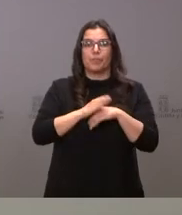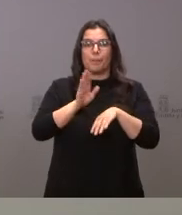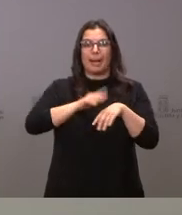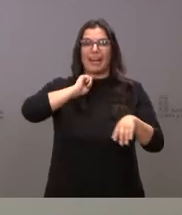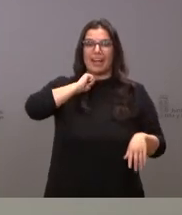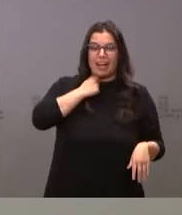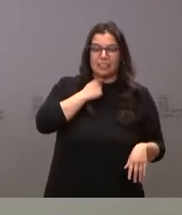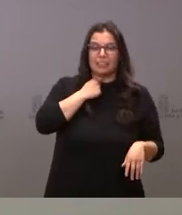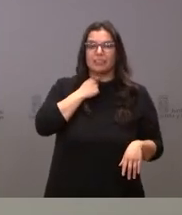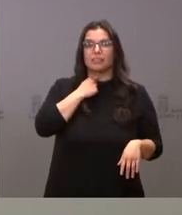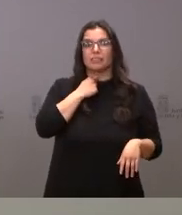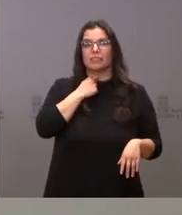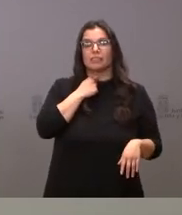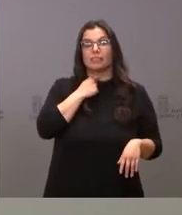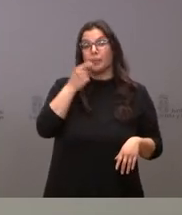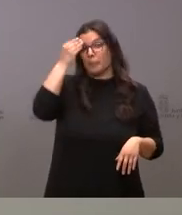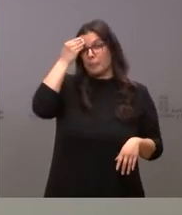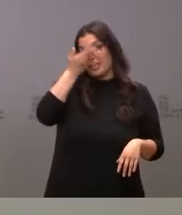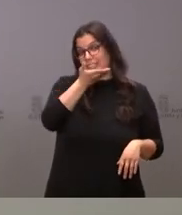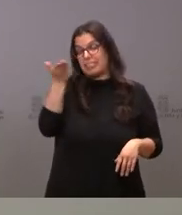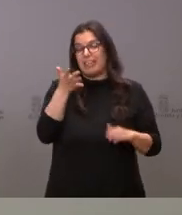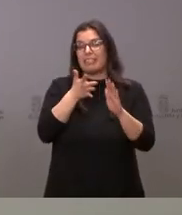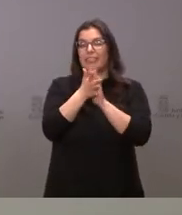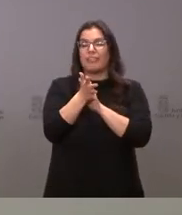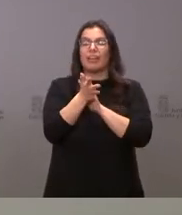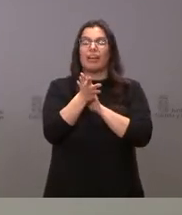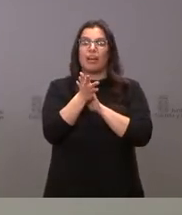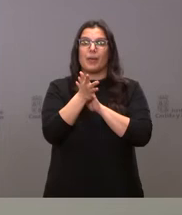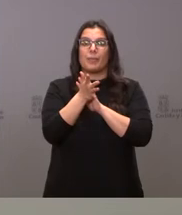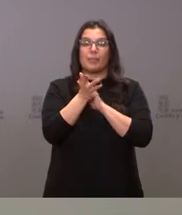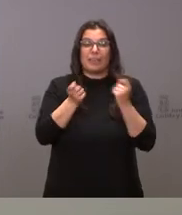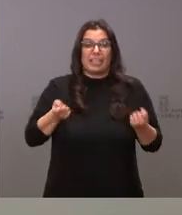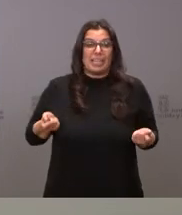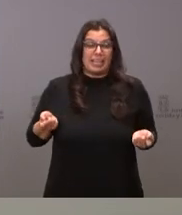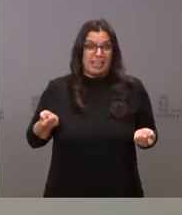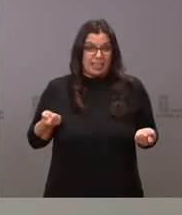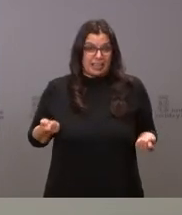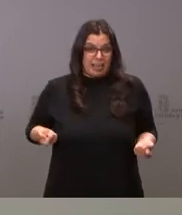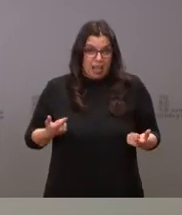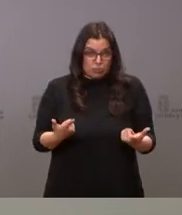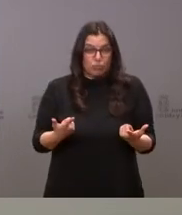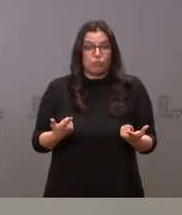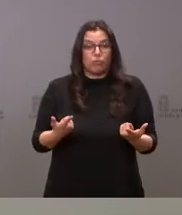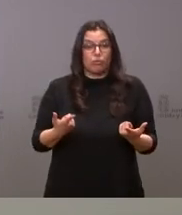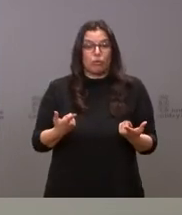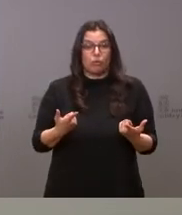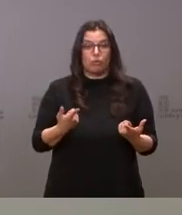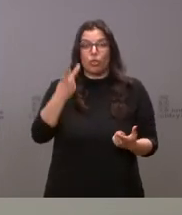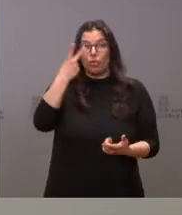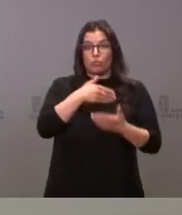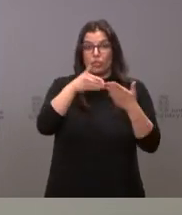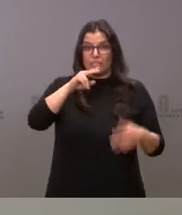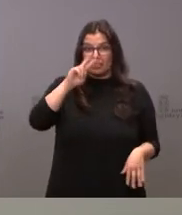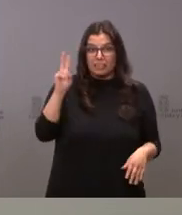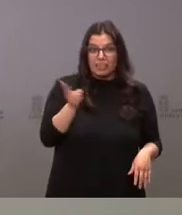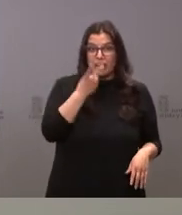gas. Fáganse a la idea de que estamos hablando de que el coste de esta actuación, estos dos millones de euros,